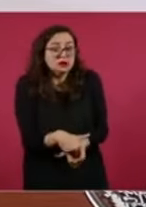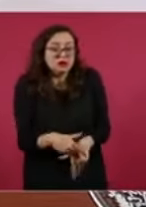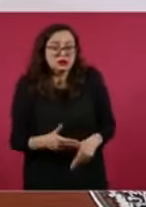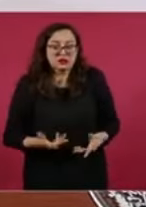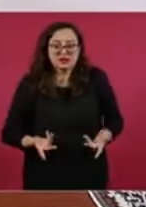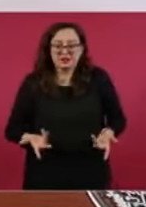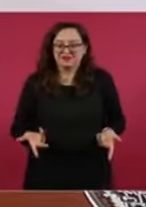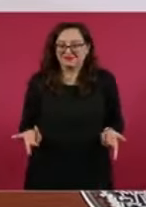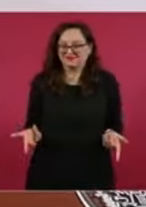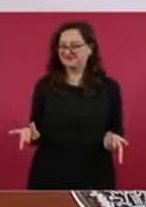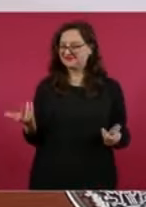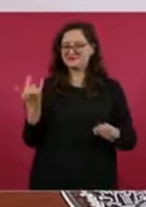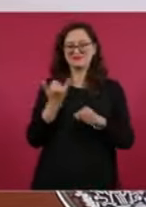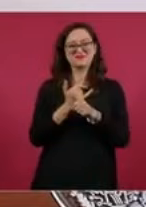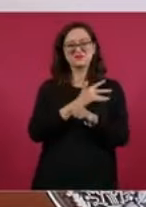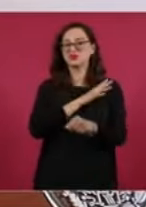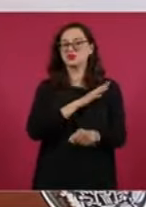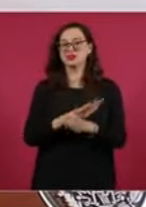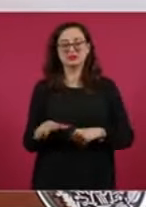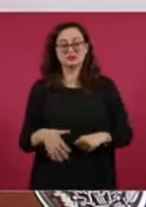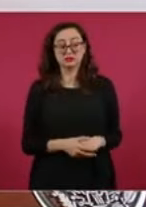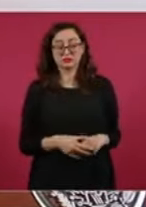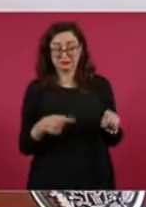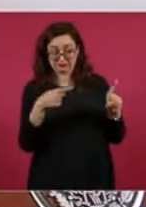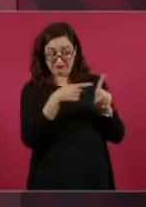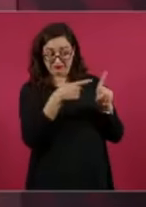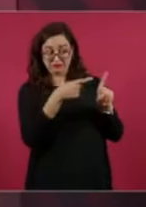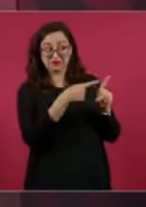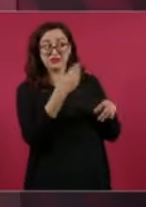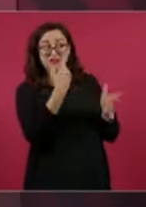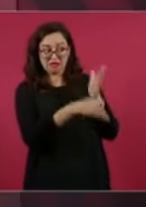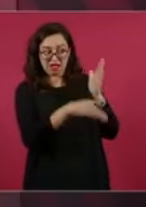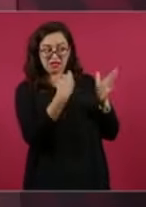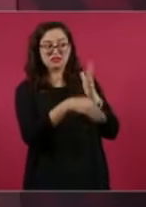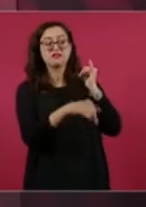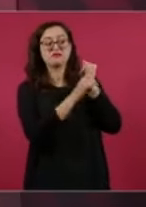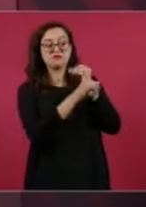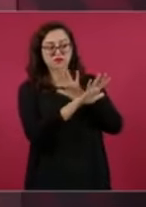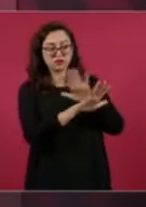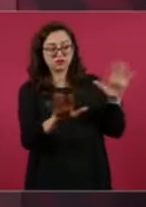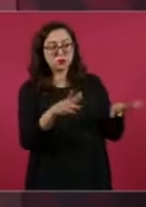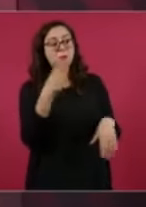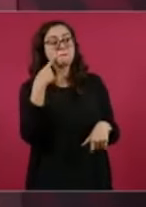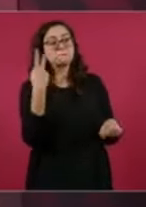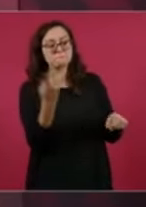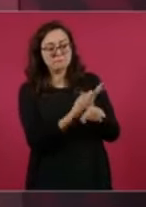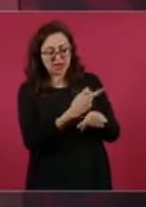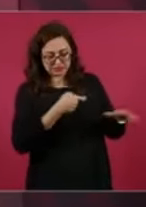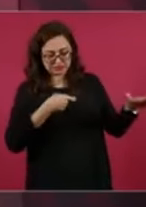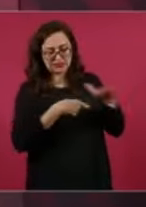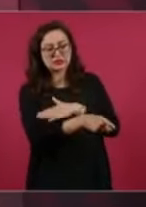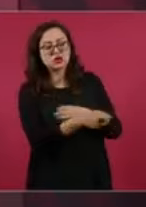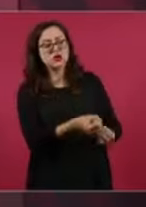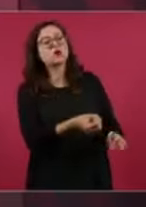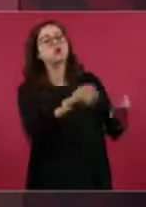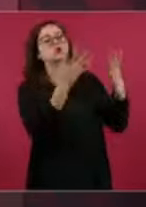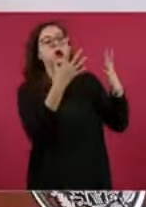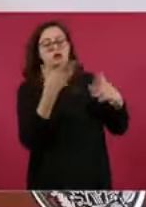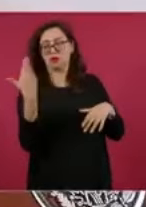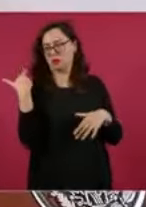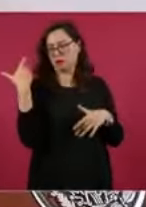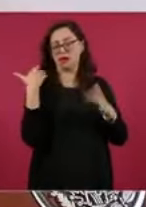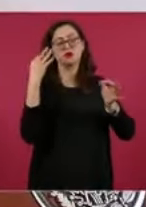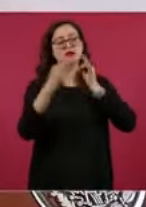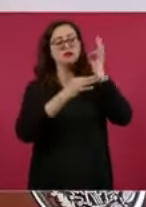la campaña, de cuánto recibió de dinero, de dónde,